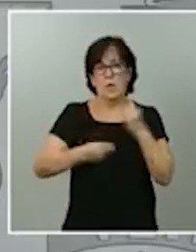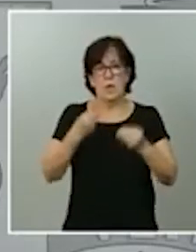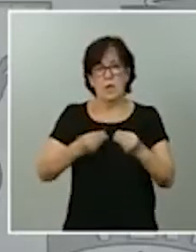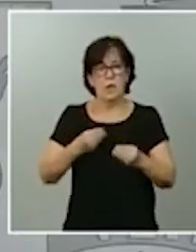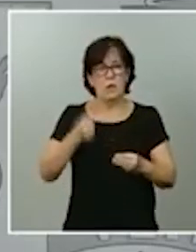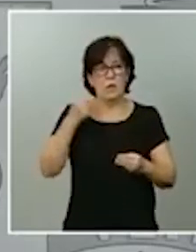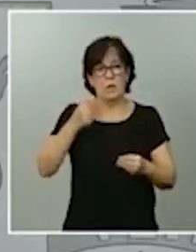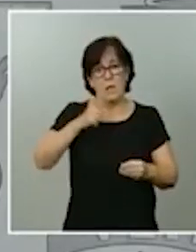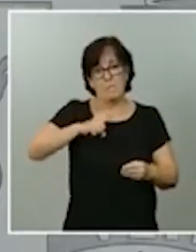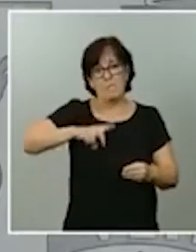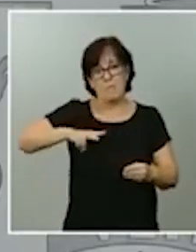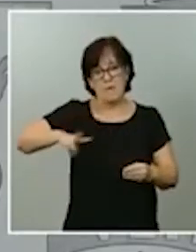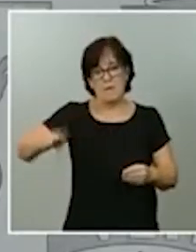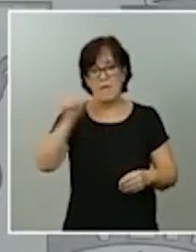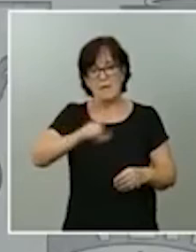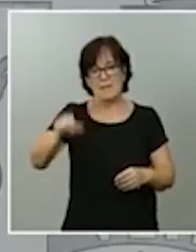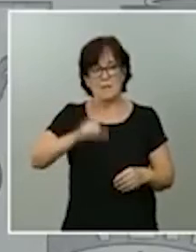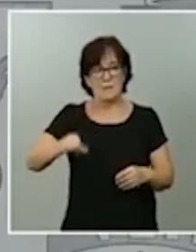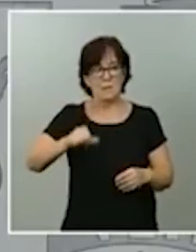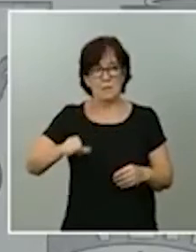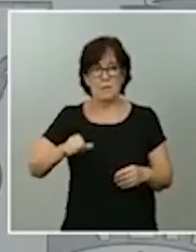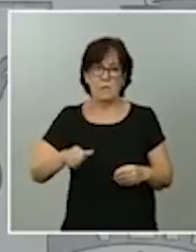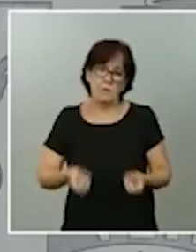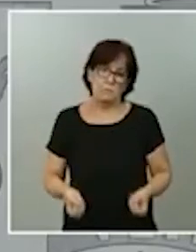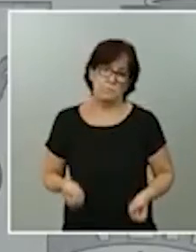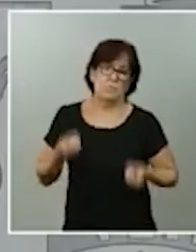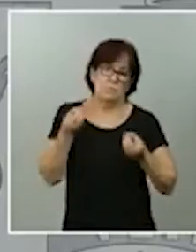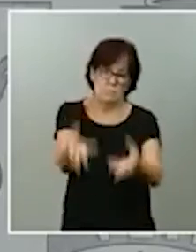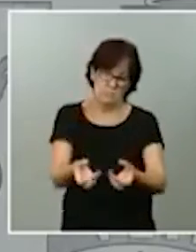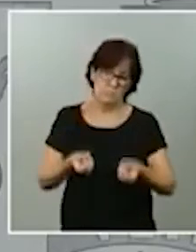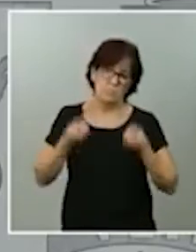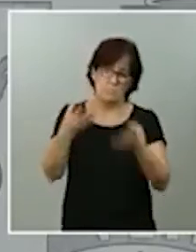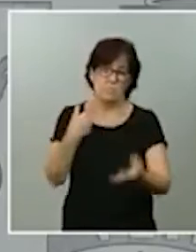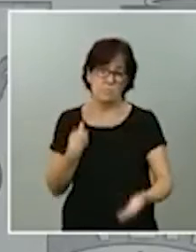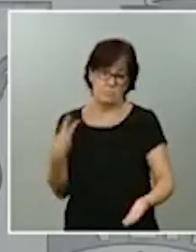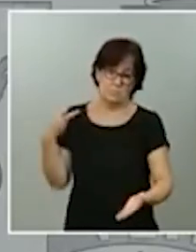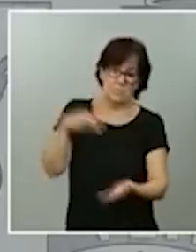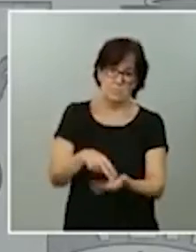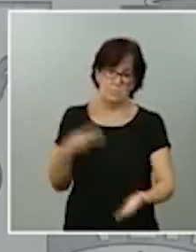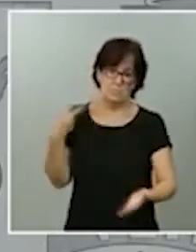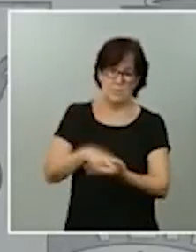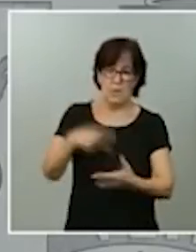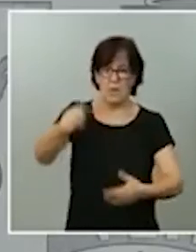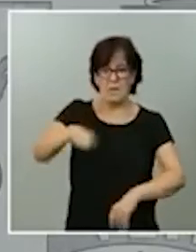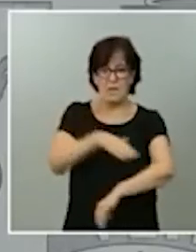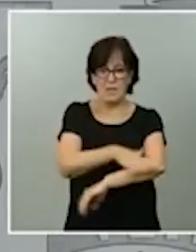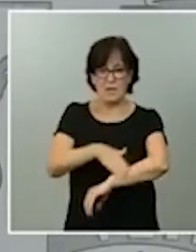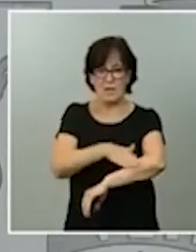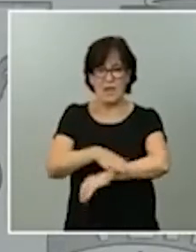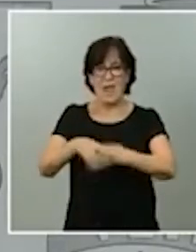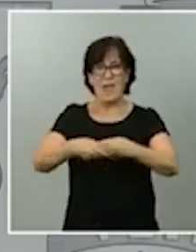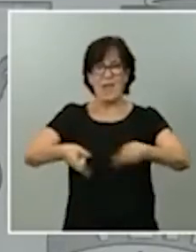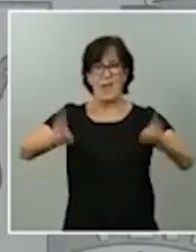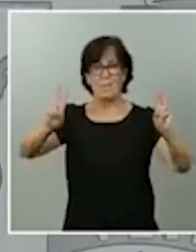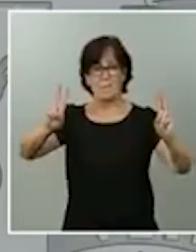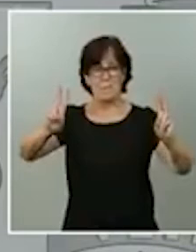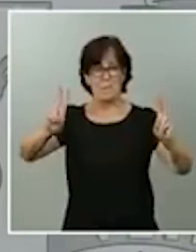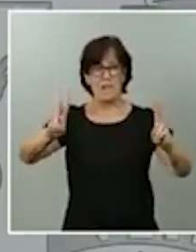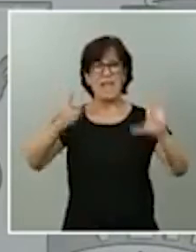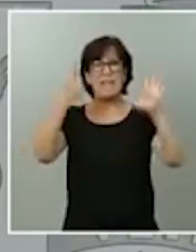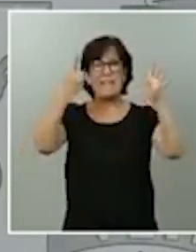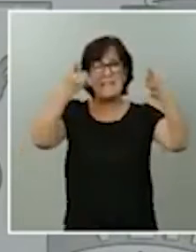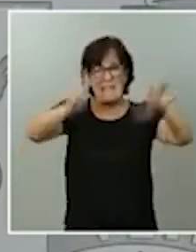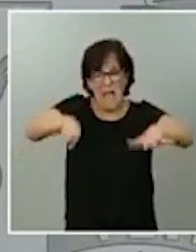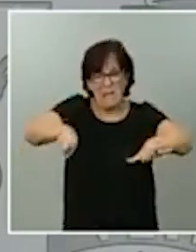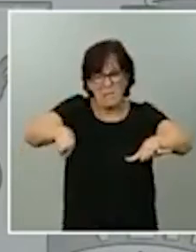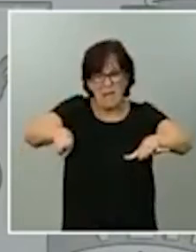meses y estas semanas que rendir cuentas cuántas veces ha comparecido un presidente del gobierno de la democracia en seis meses lo